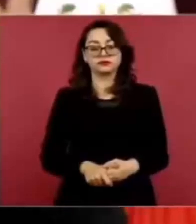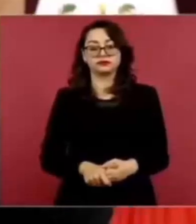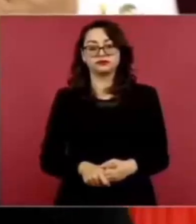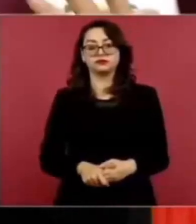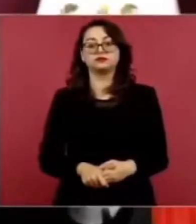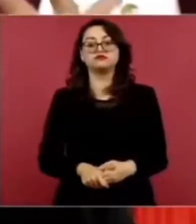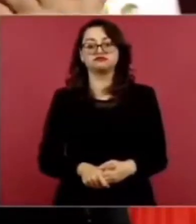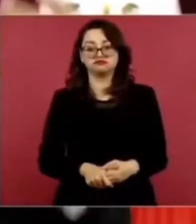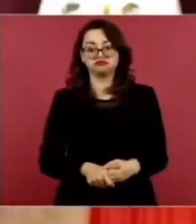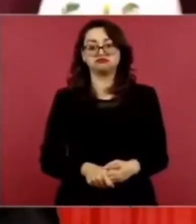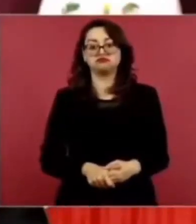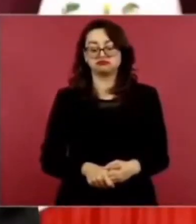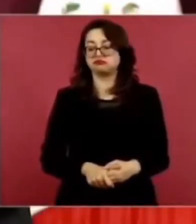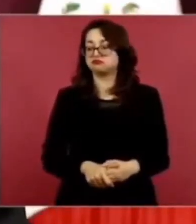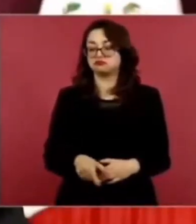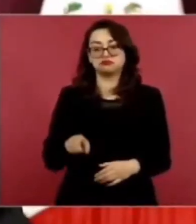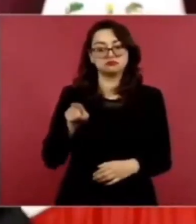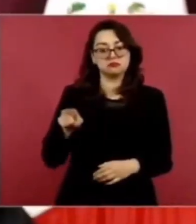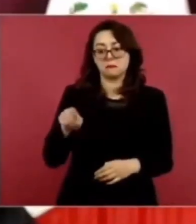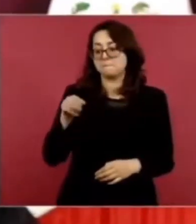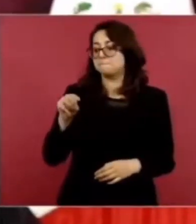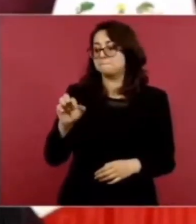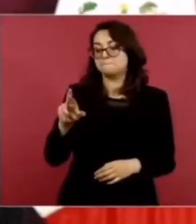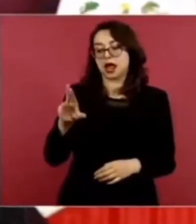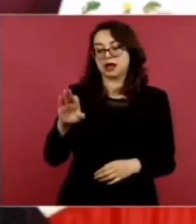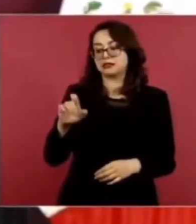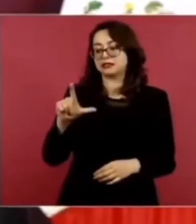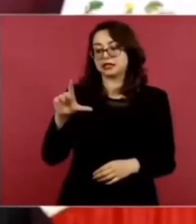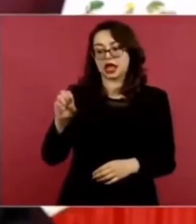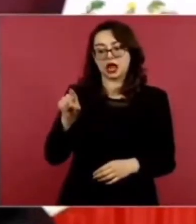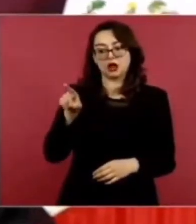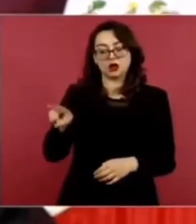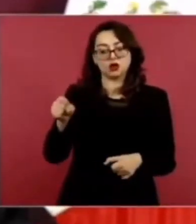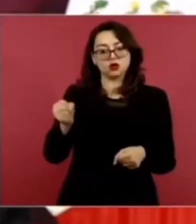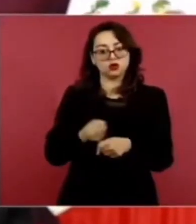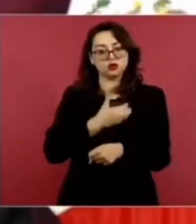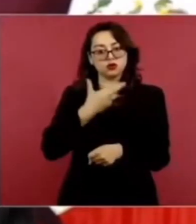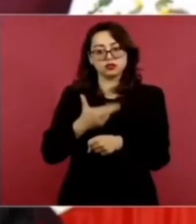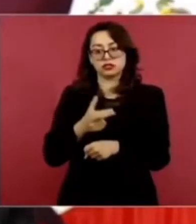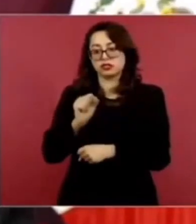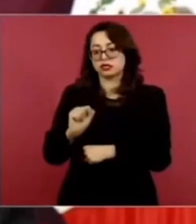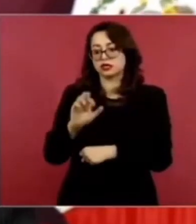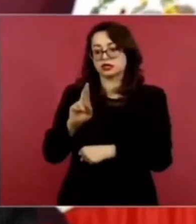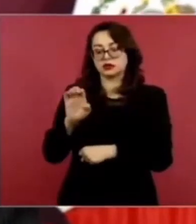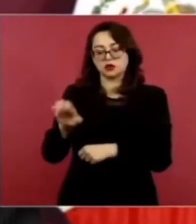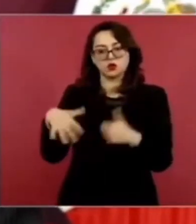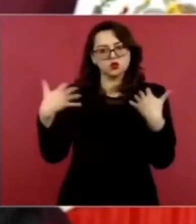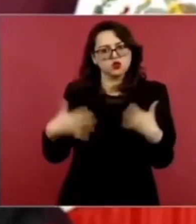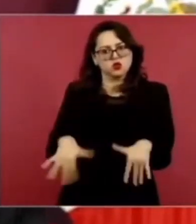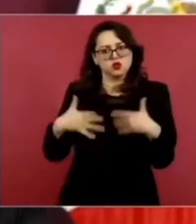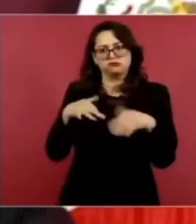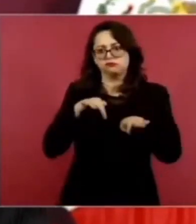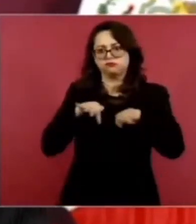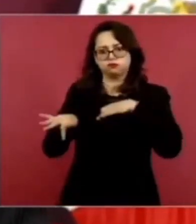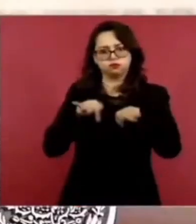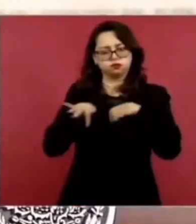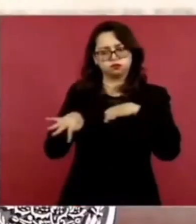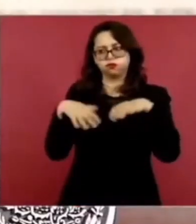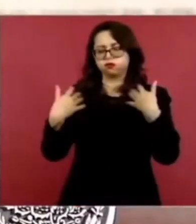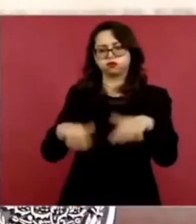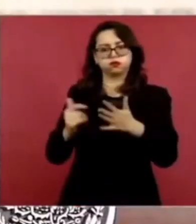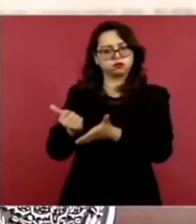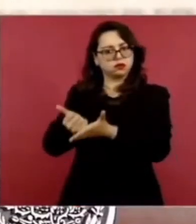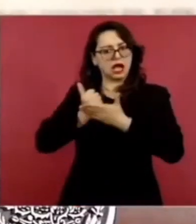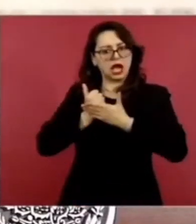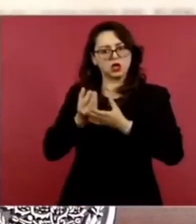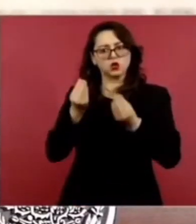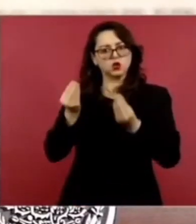Marcelo hizo una labor importantísima como secretario de Relaciones Exteriores, nos ayudó mucho,